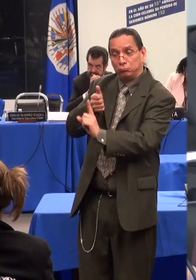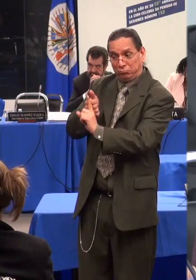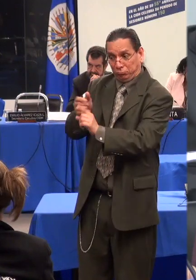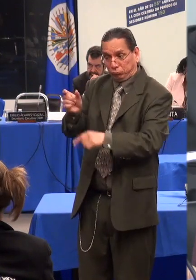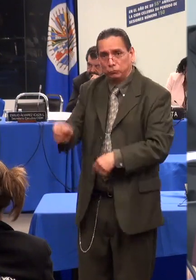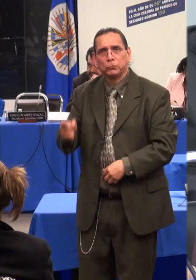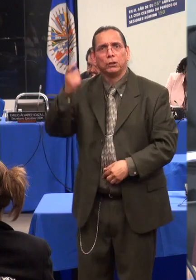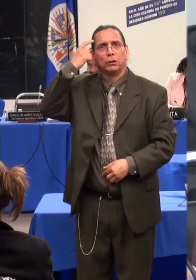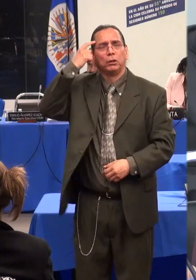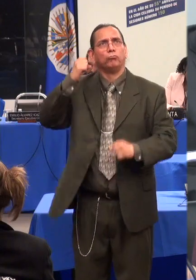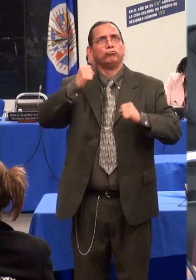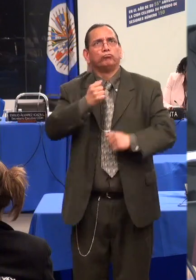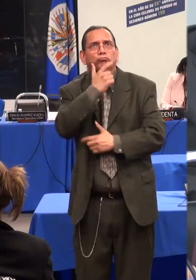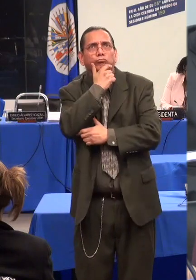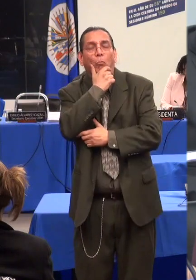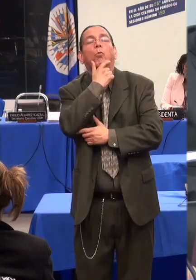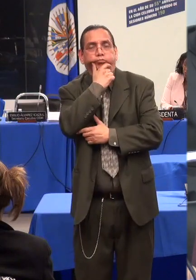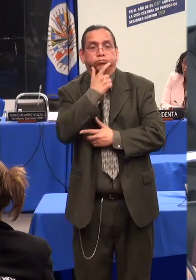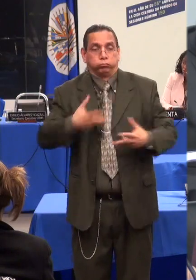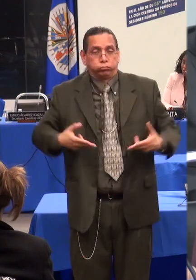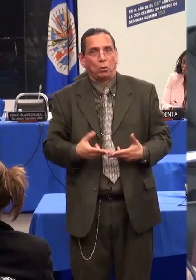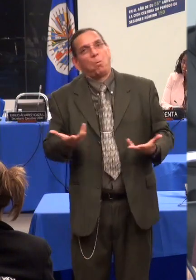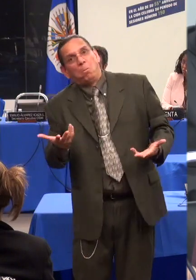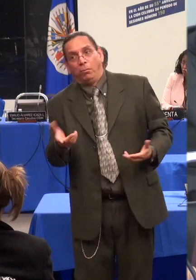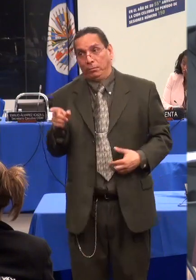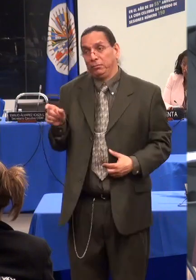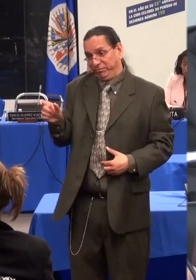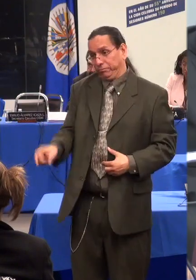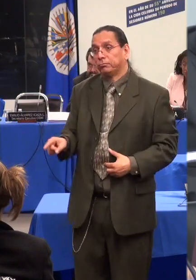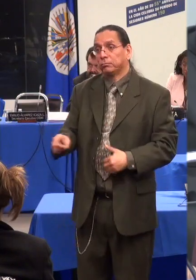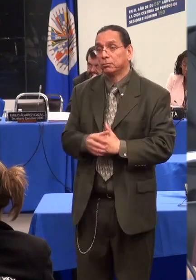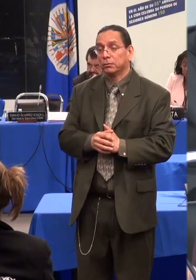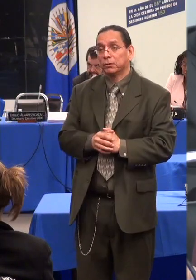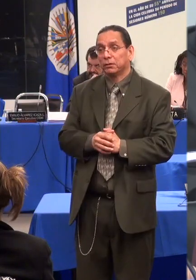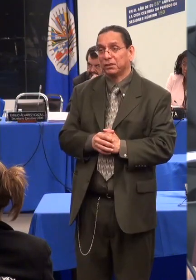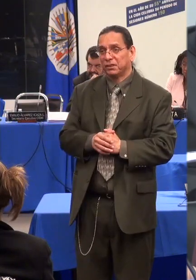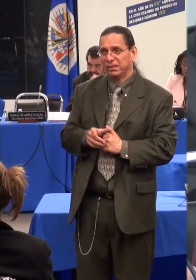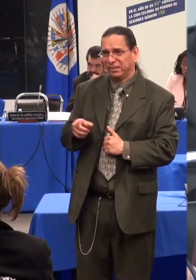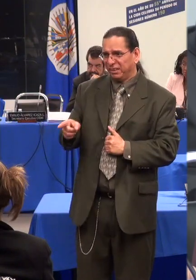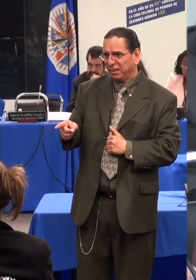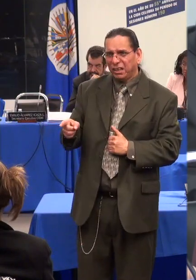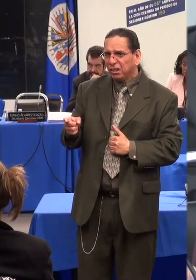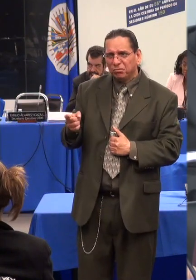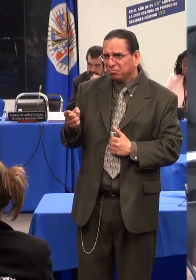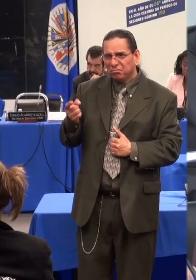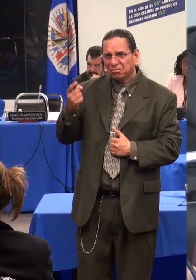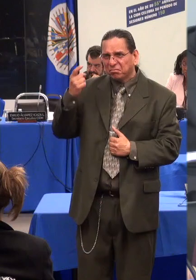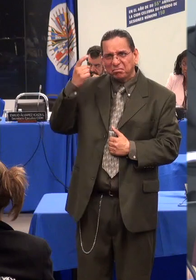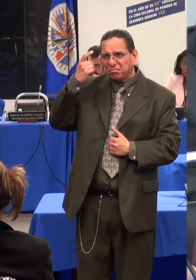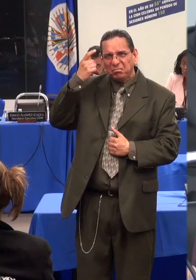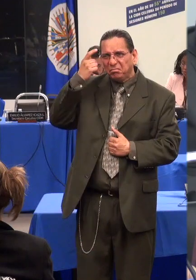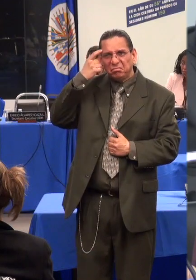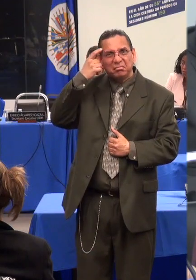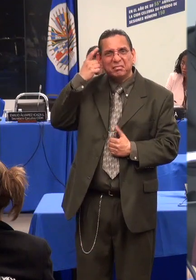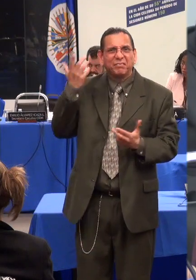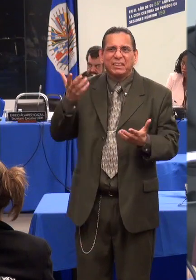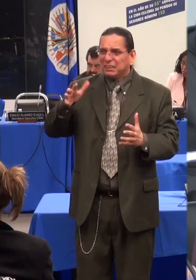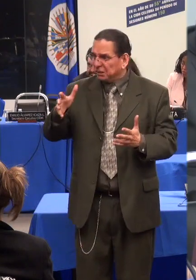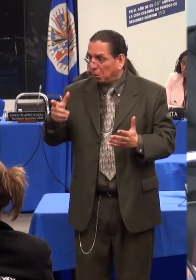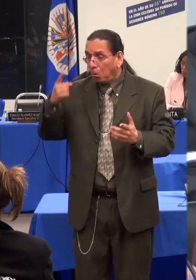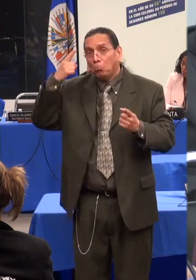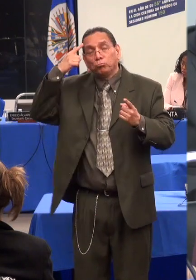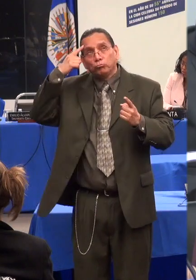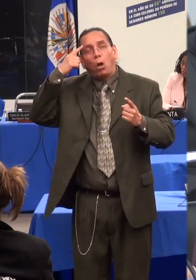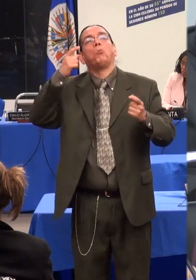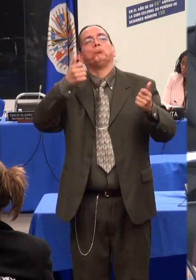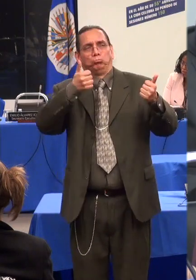visión médica de la discapacidad no dependiente del contexto social de las personas ni en línea con la Convención de Naciones Unidas sobre los Derechos